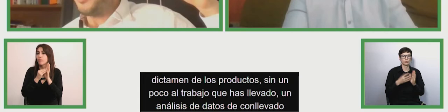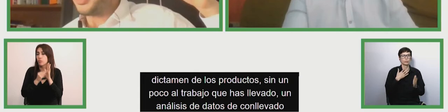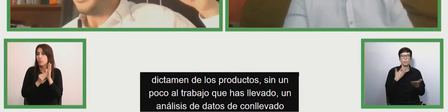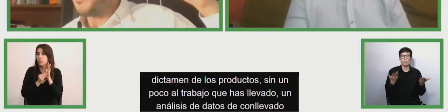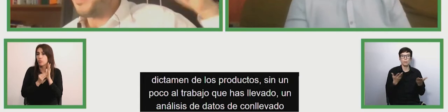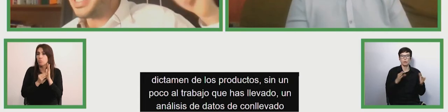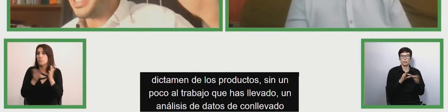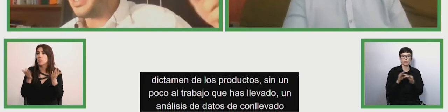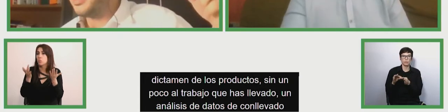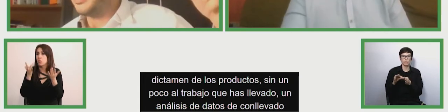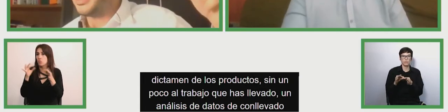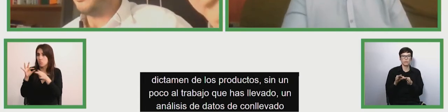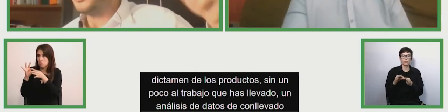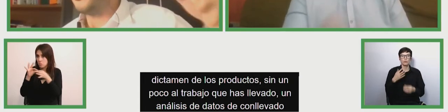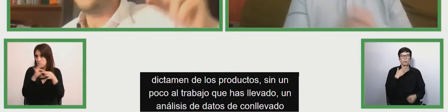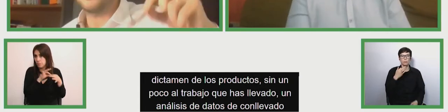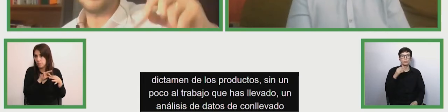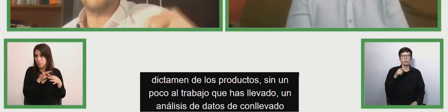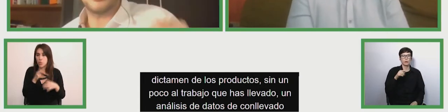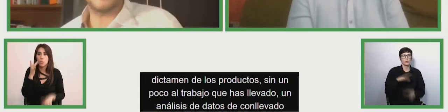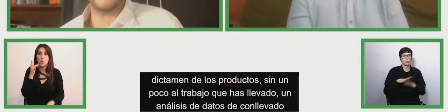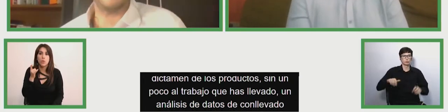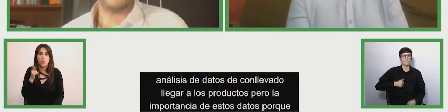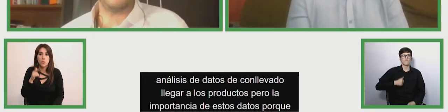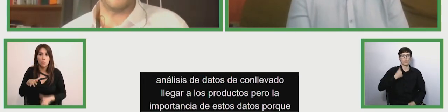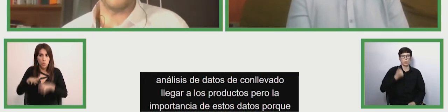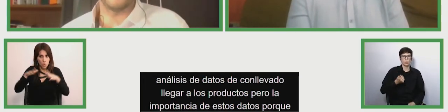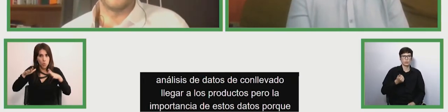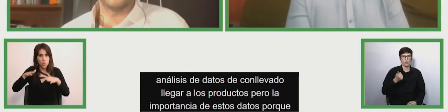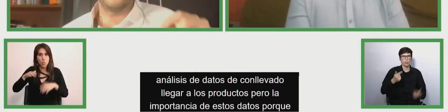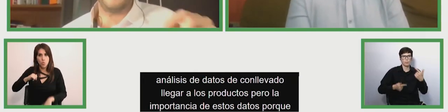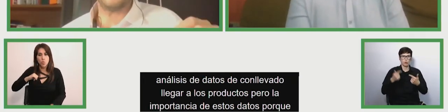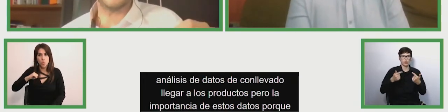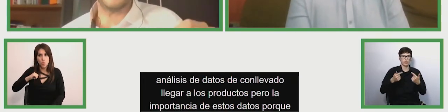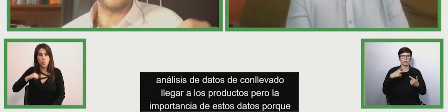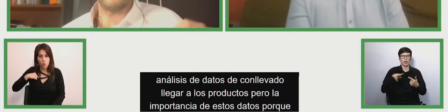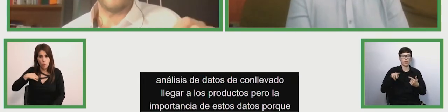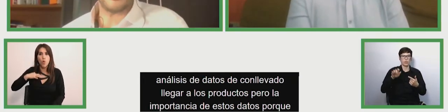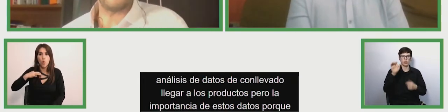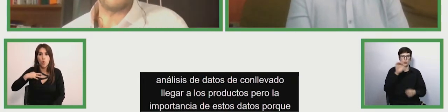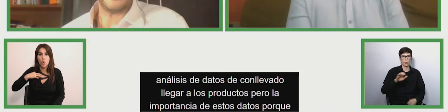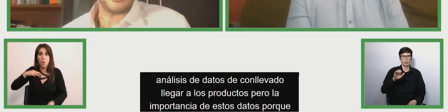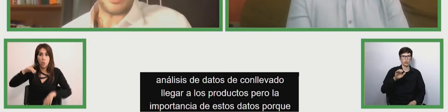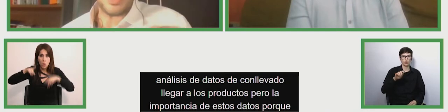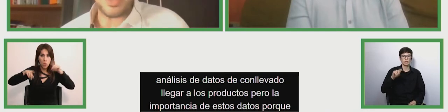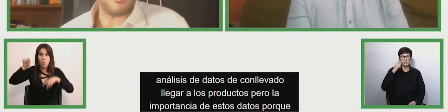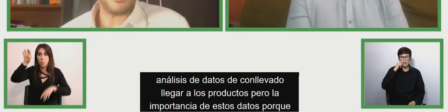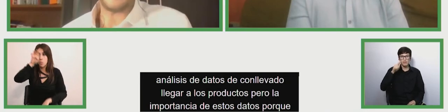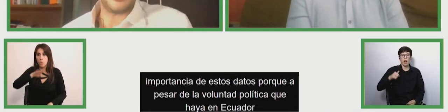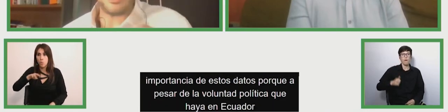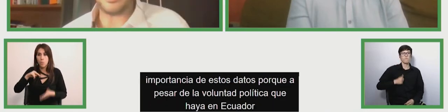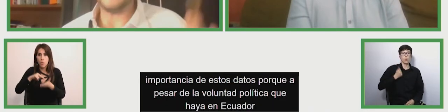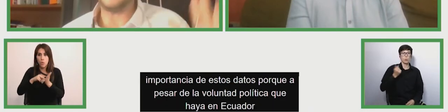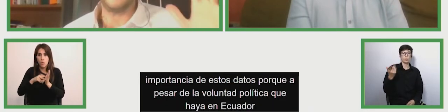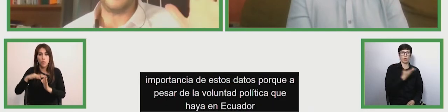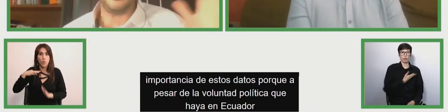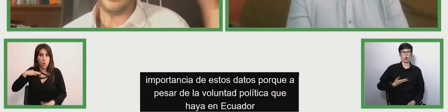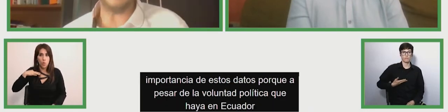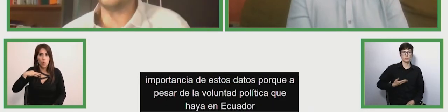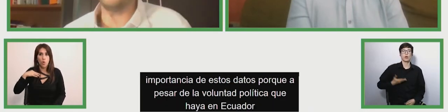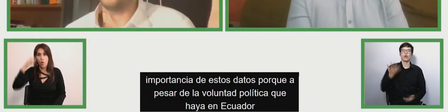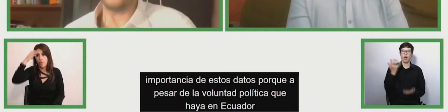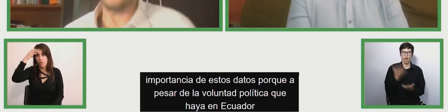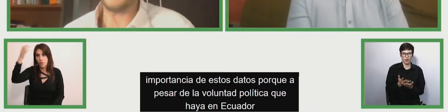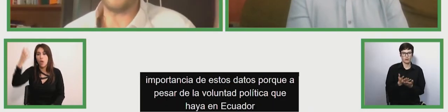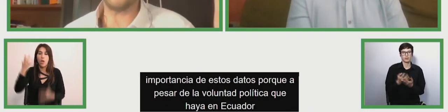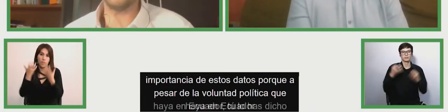la importancia a pesar de la mucha voluntad política que había en el Ecuador tú bien lo has dicho voluntad política había la hay y la